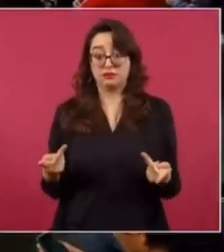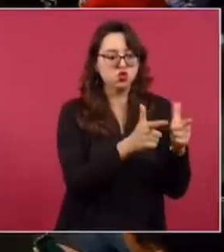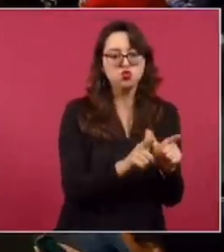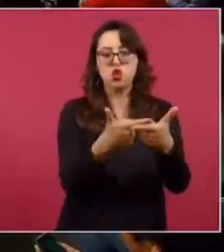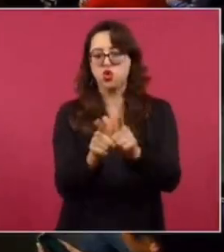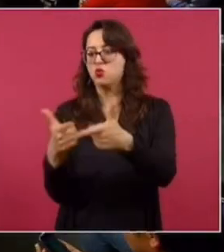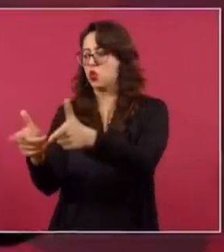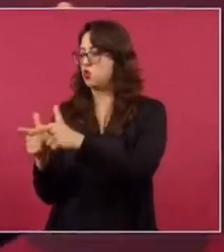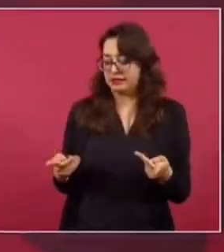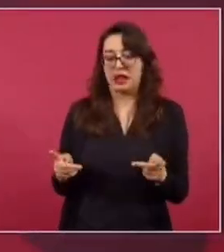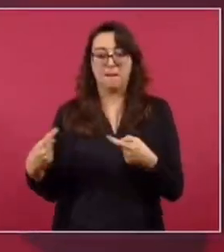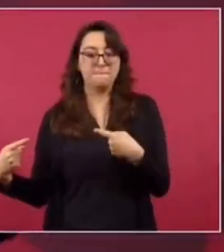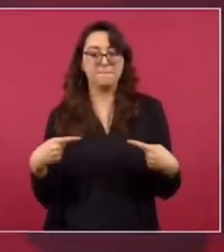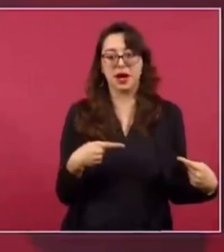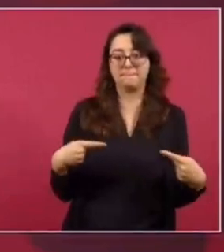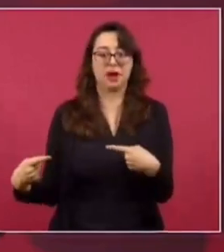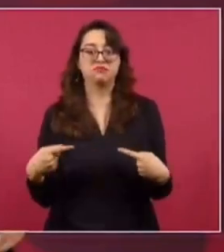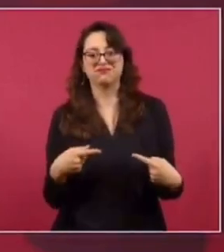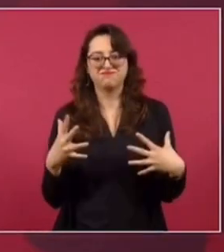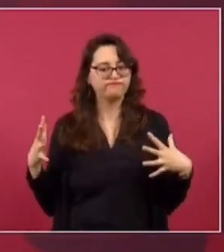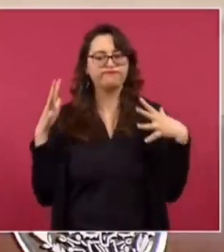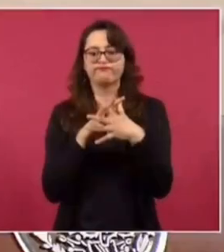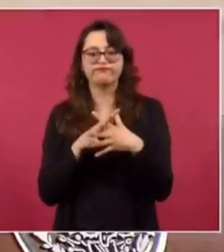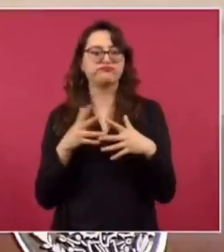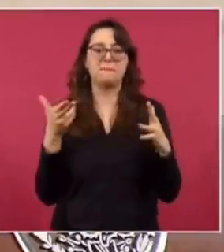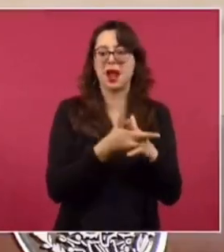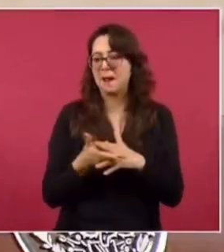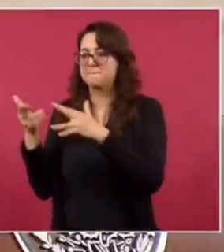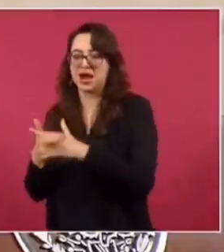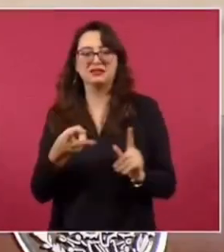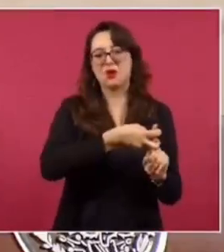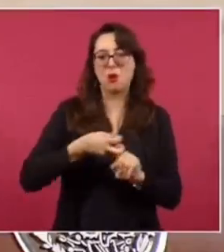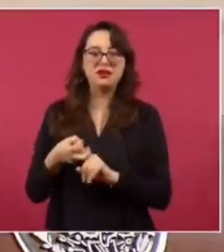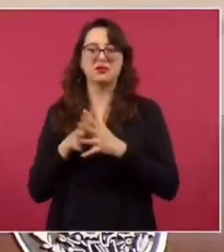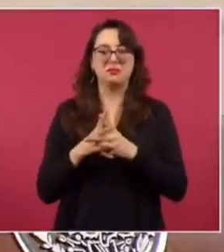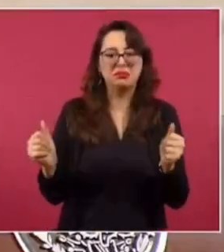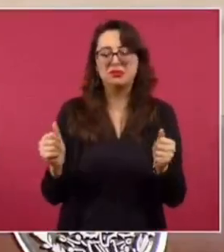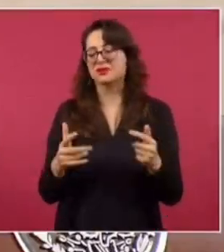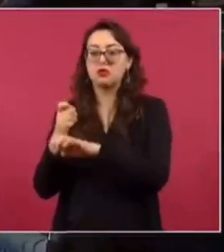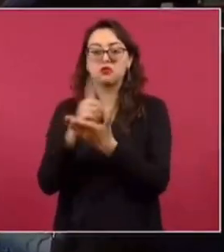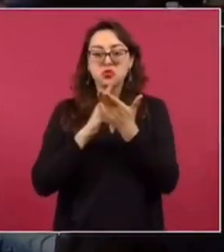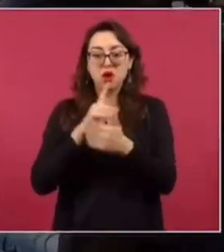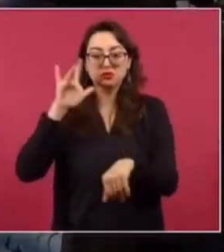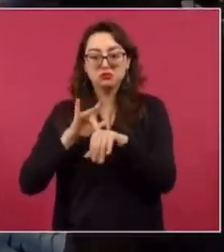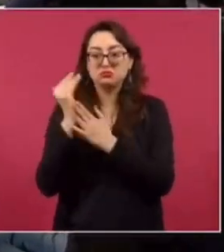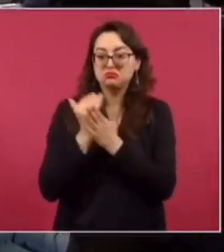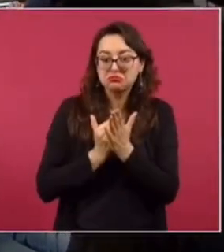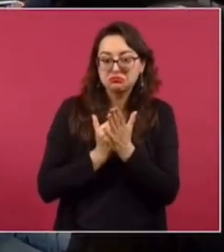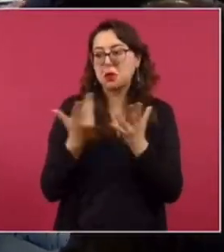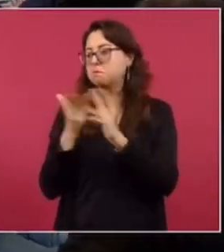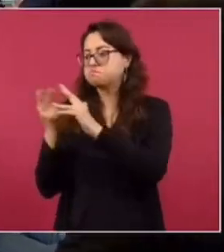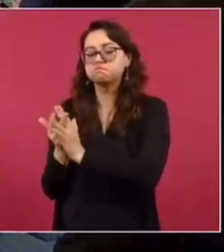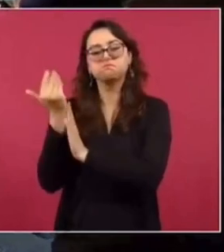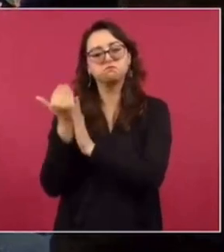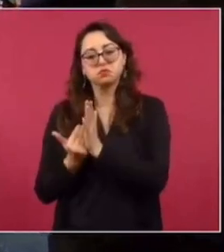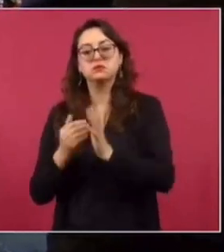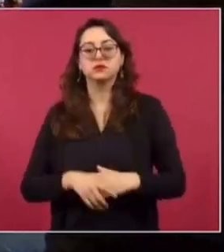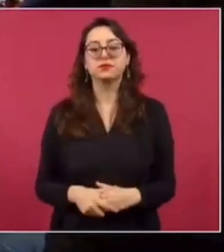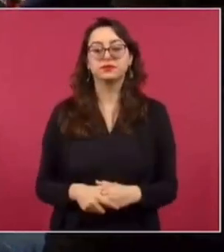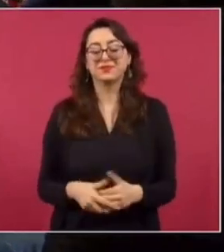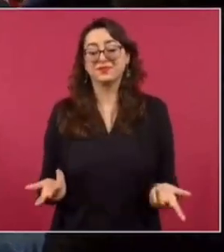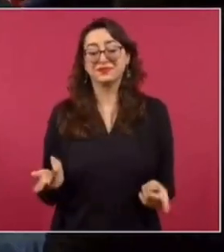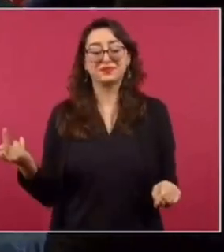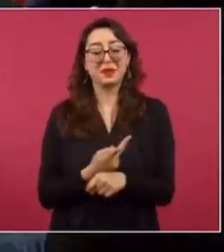a las bandas. Y hay asesinatos, desaparecidos y toda esta situación muy lamentable. El caso de Guanajuato, es que no sé